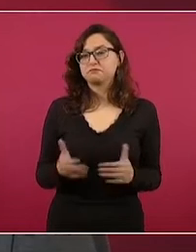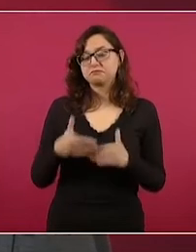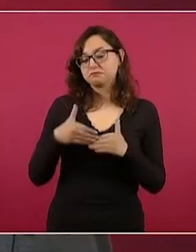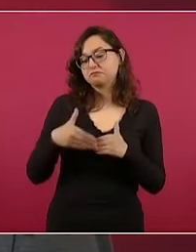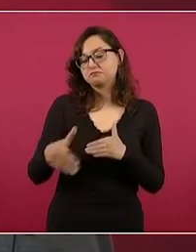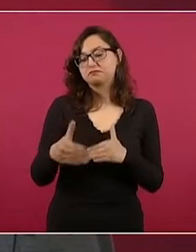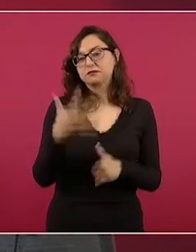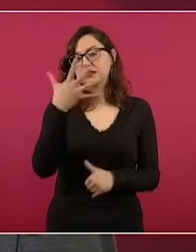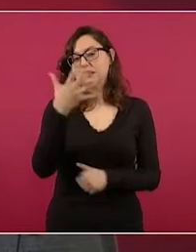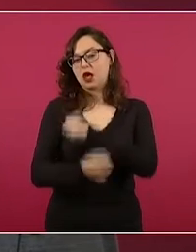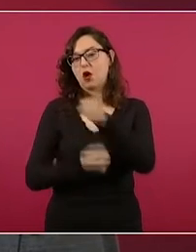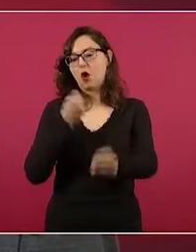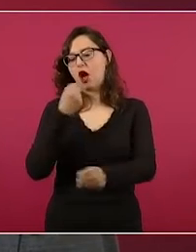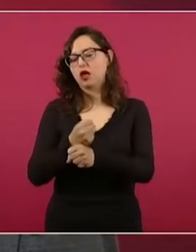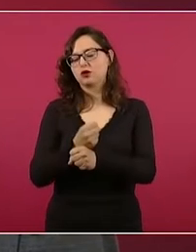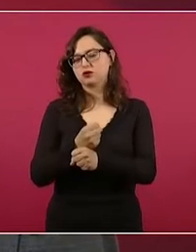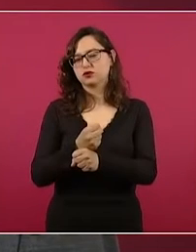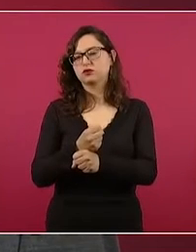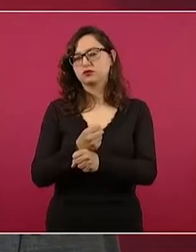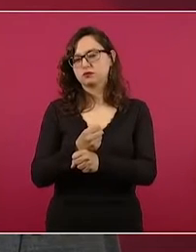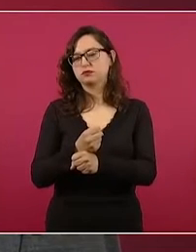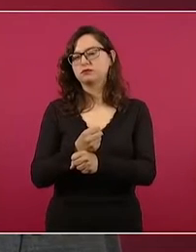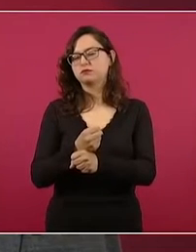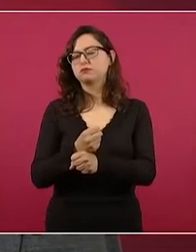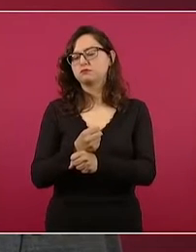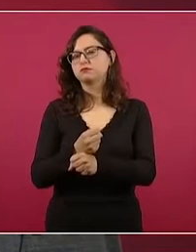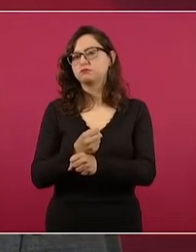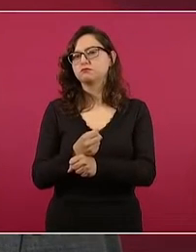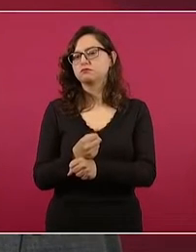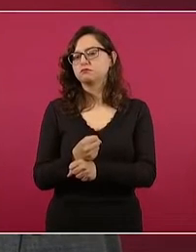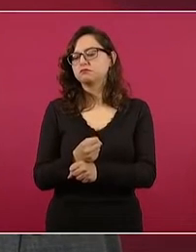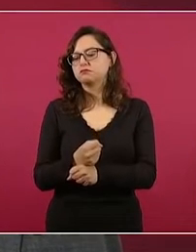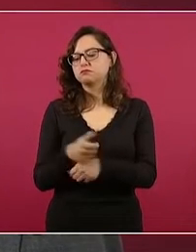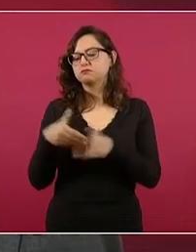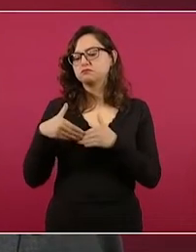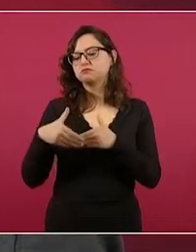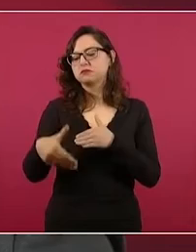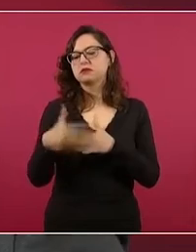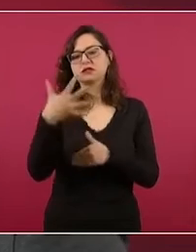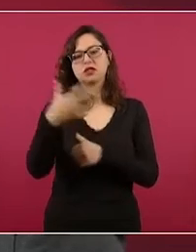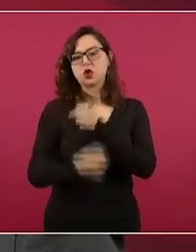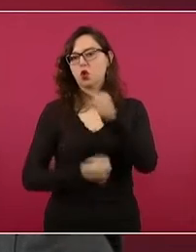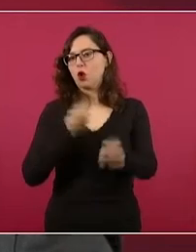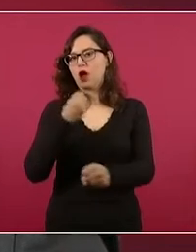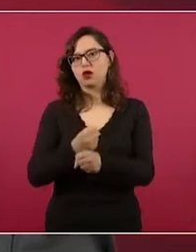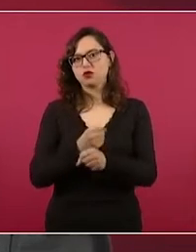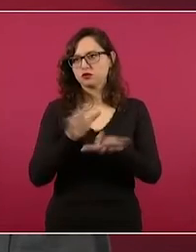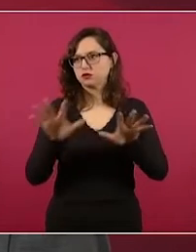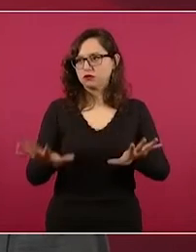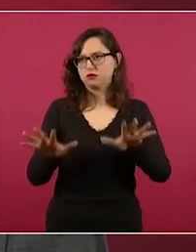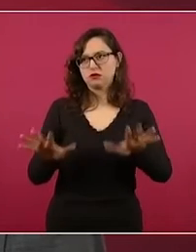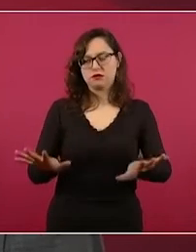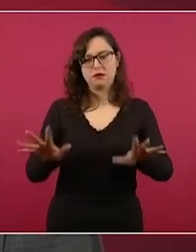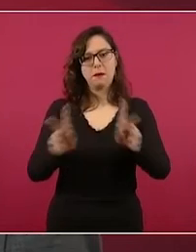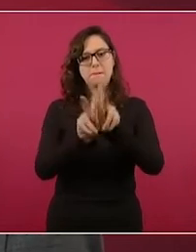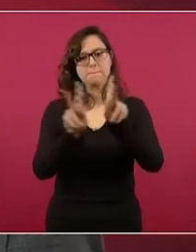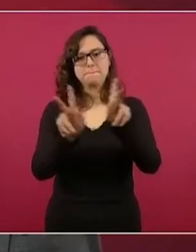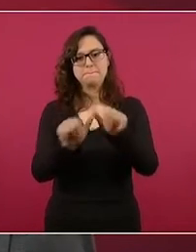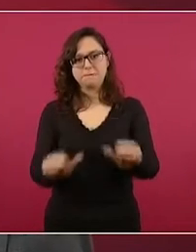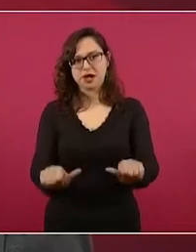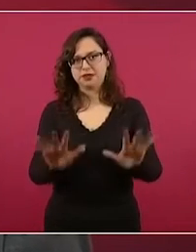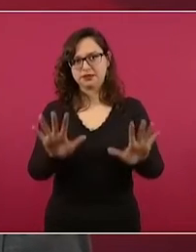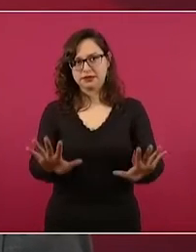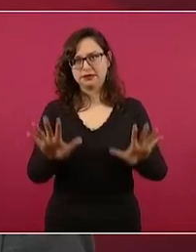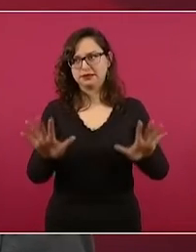para poder enfrentar la